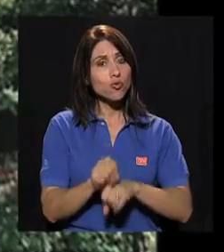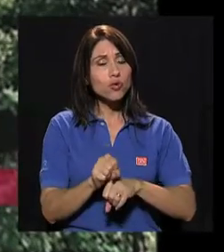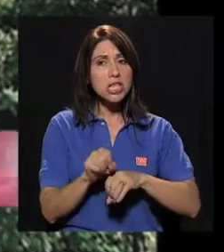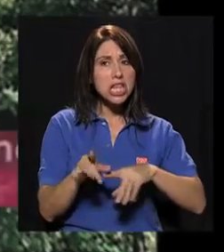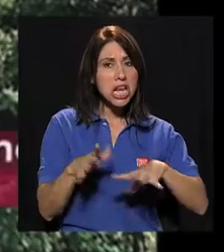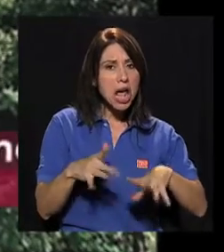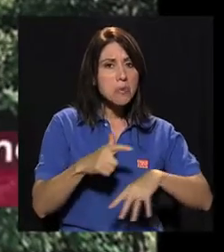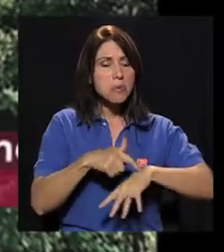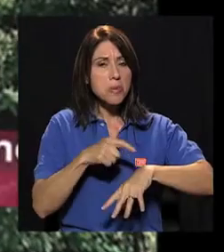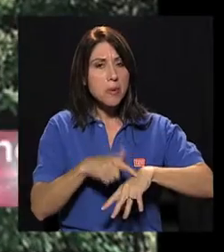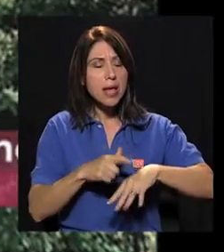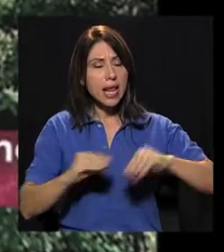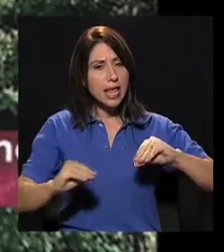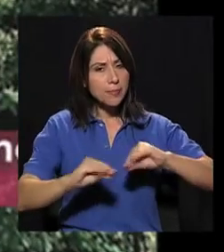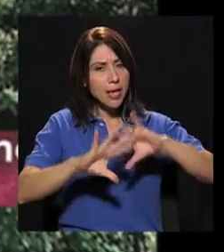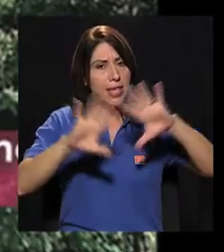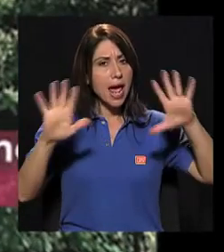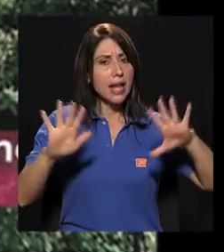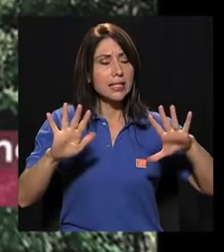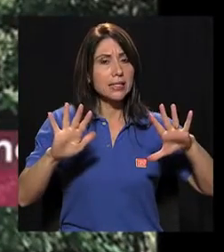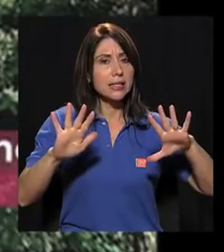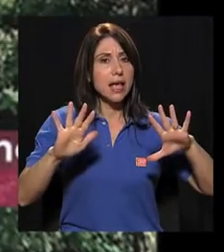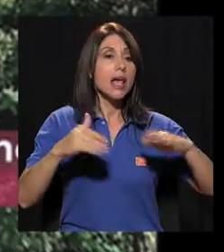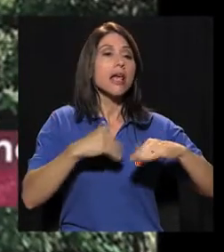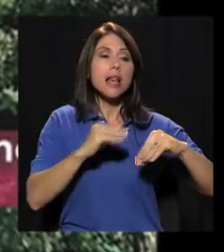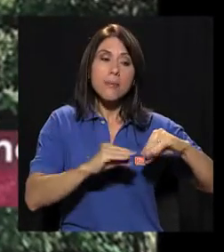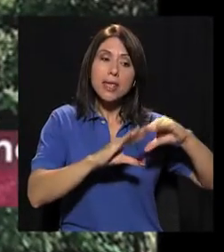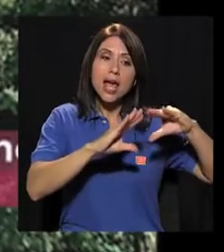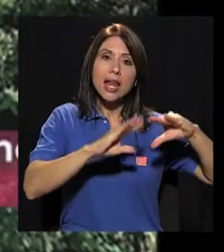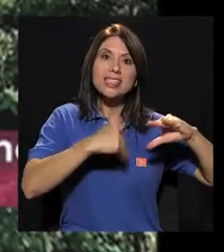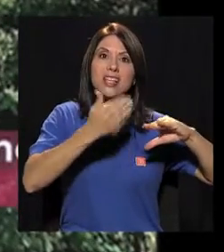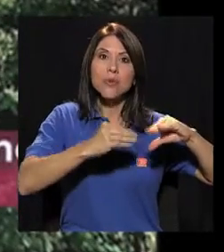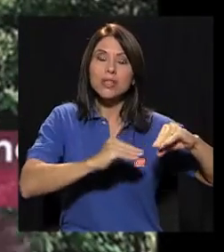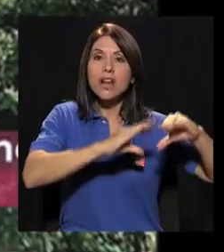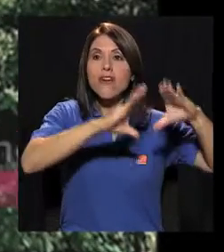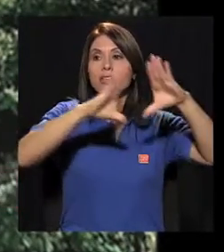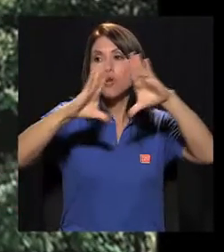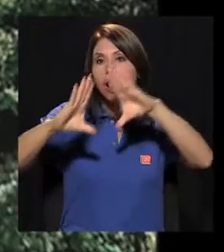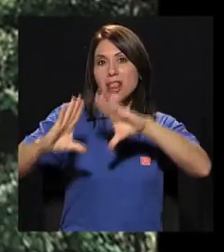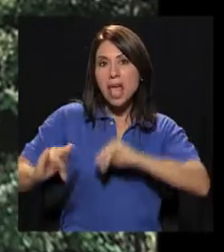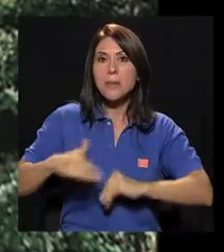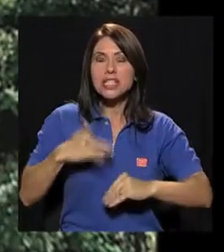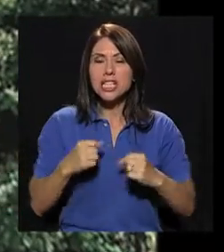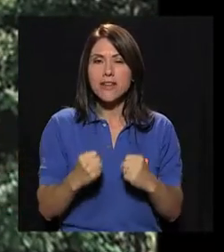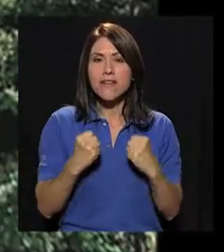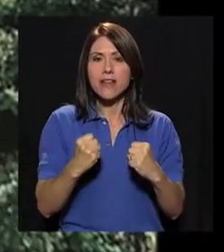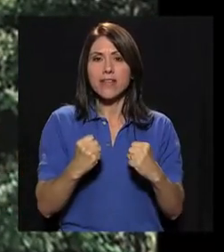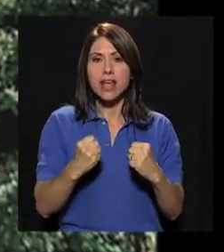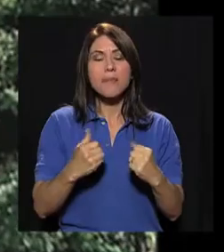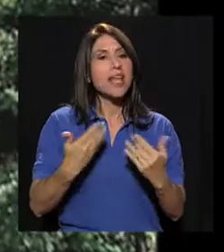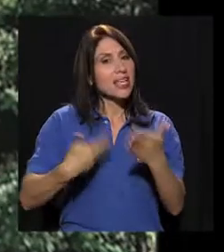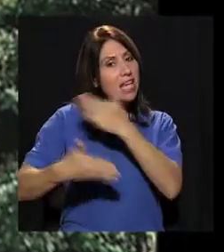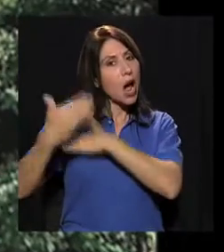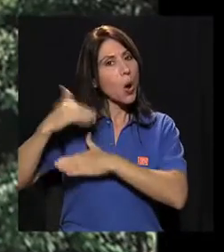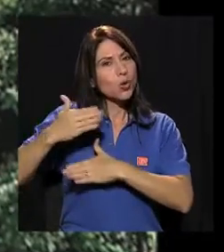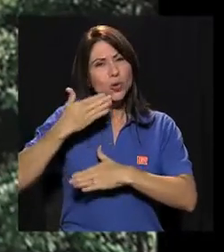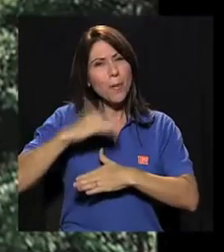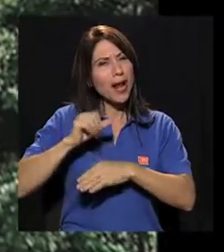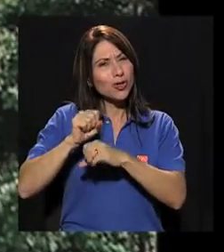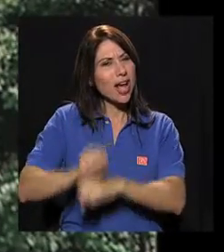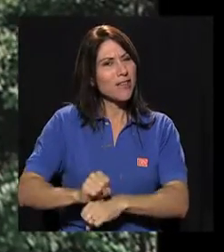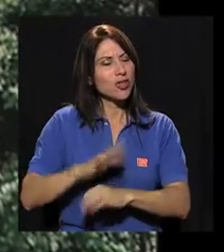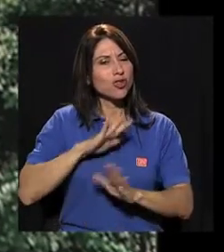de mañana que me hace sentir mucha energía el resto del día. Me cancela otros